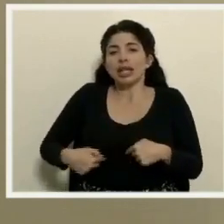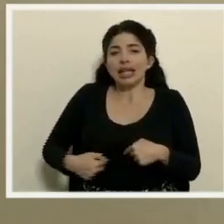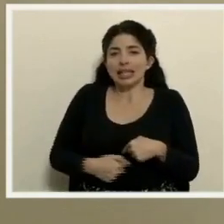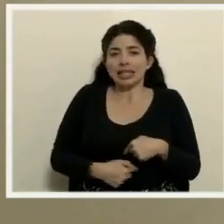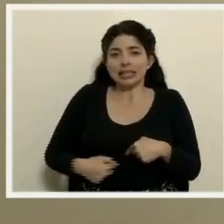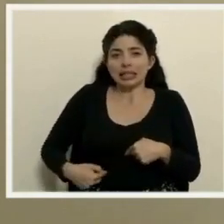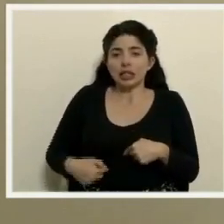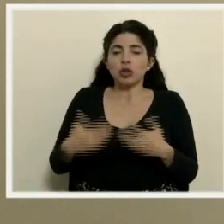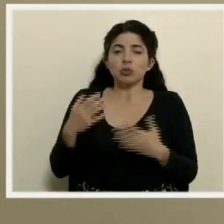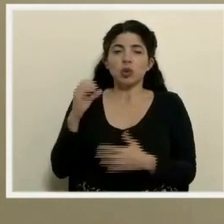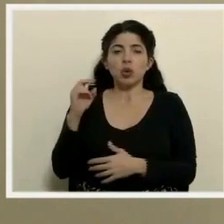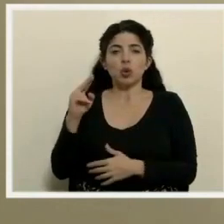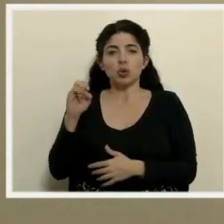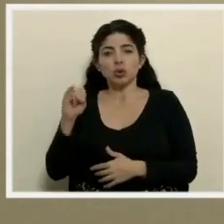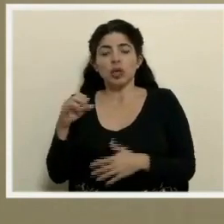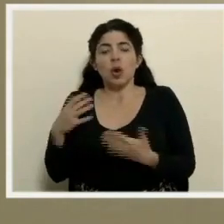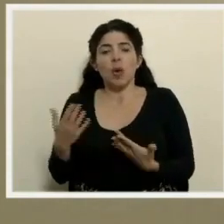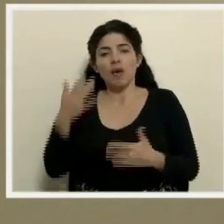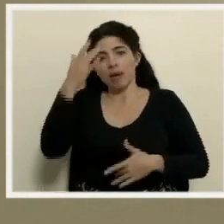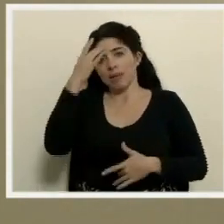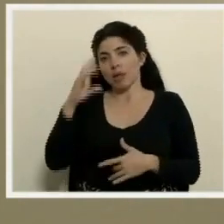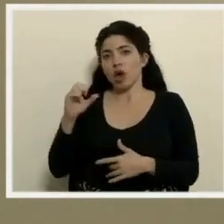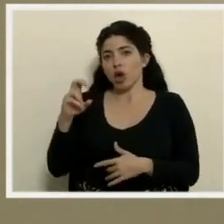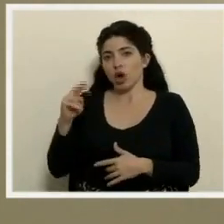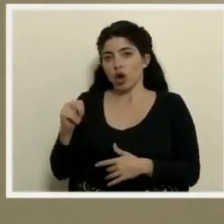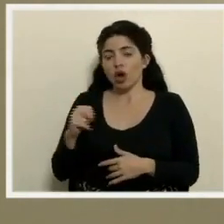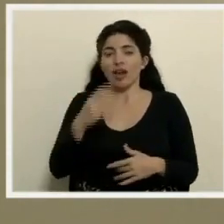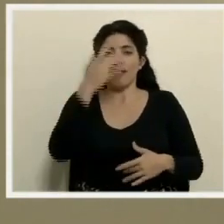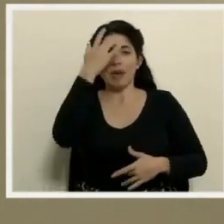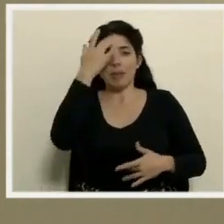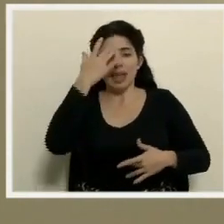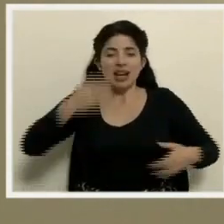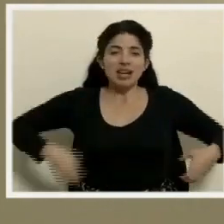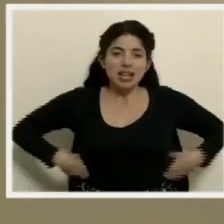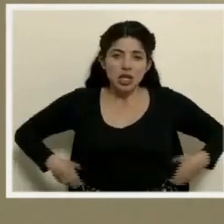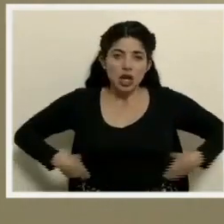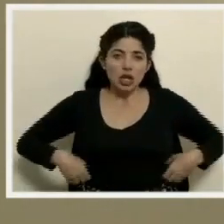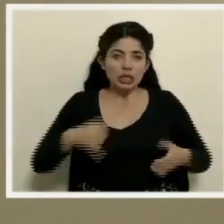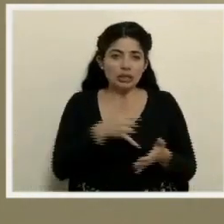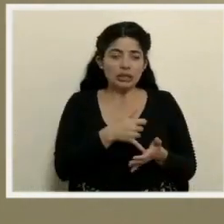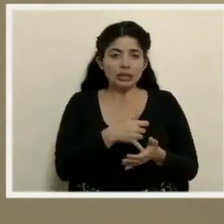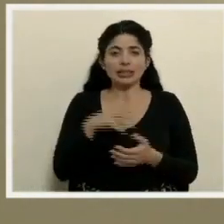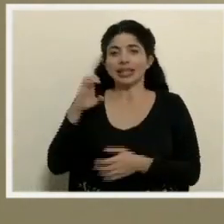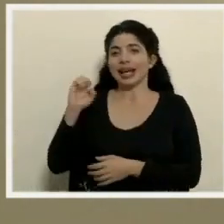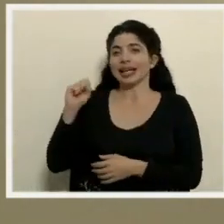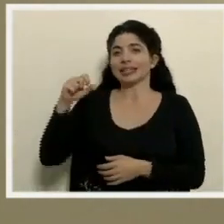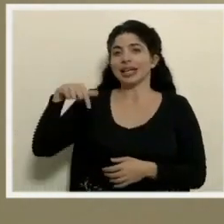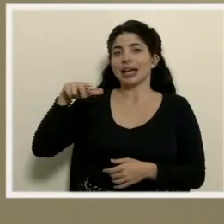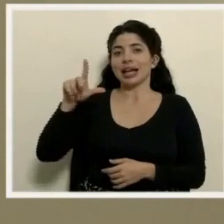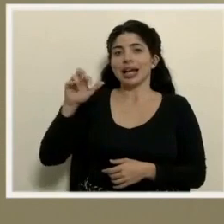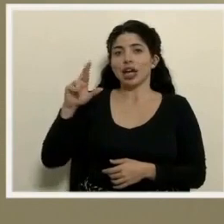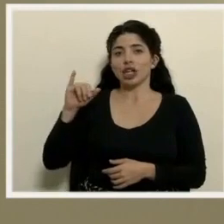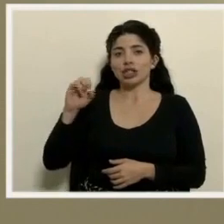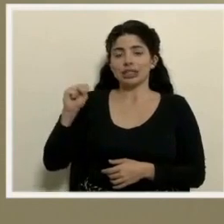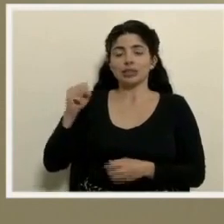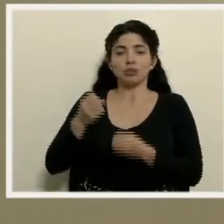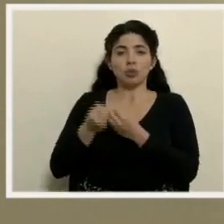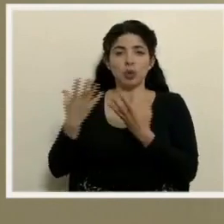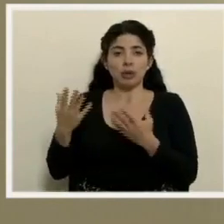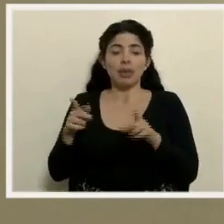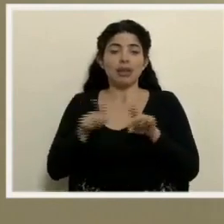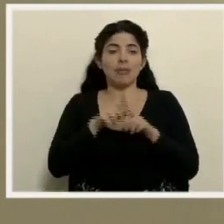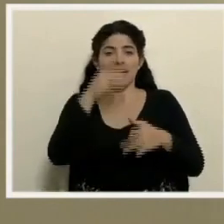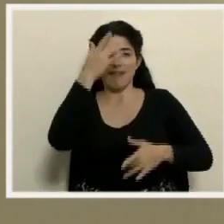como CUSI o la enfermedad de Crohn, la enfermedad renal crónica, la esclerosis múltiple, también la enfermedad respiratoria